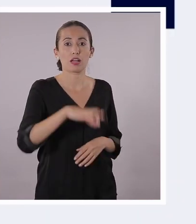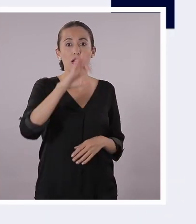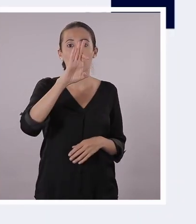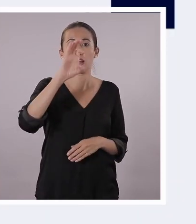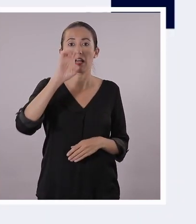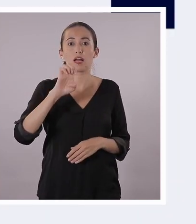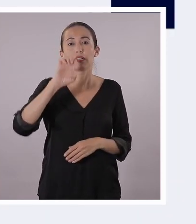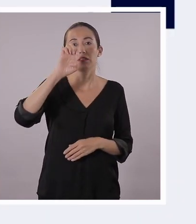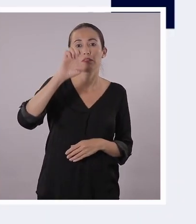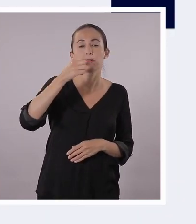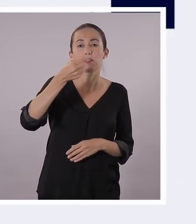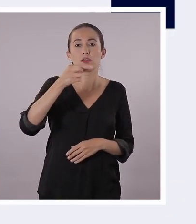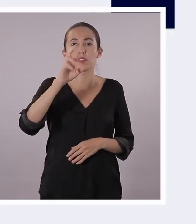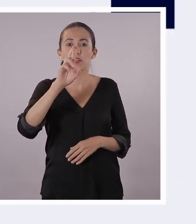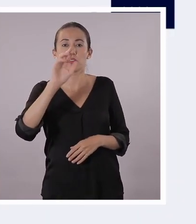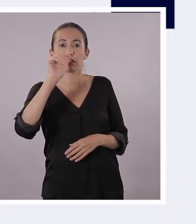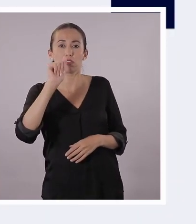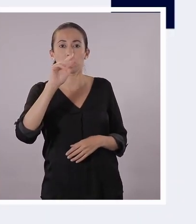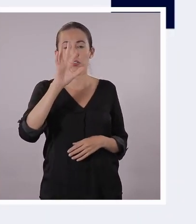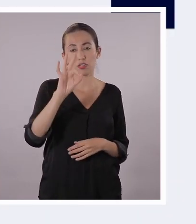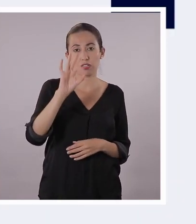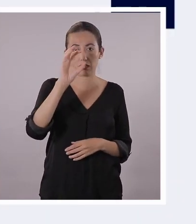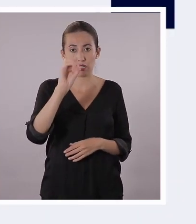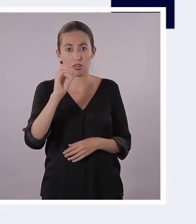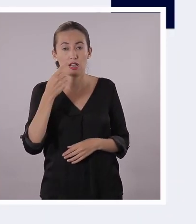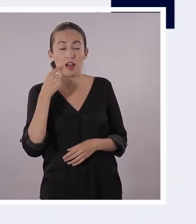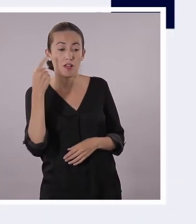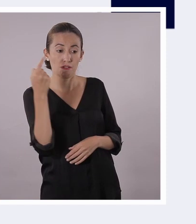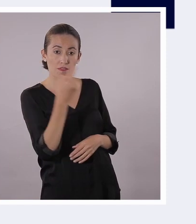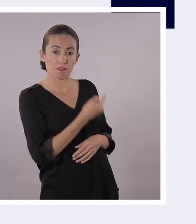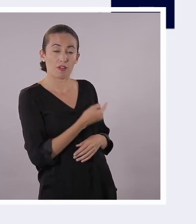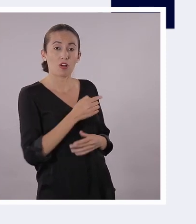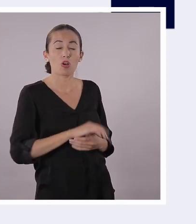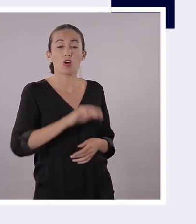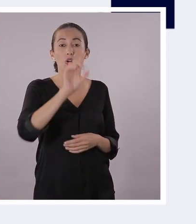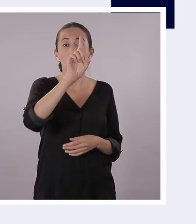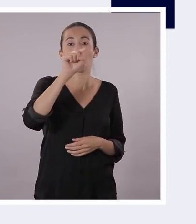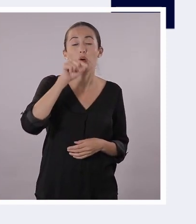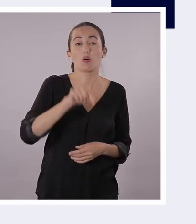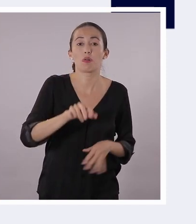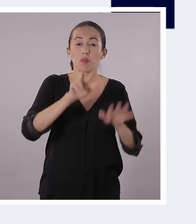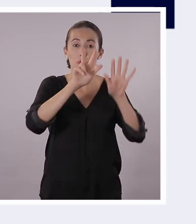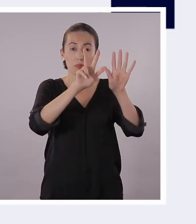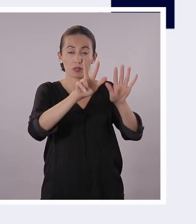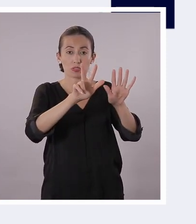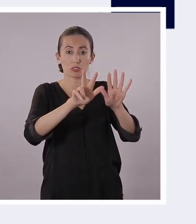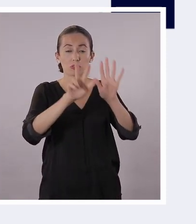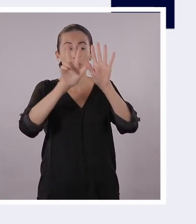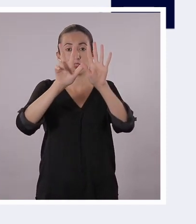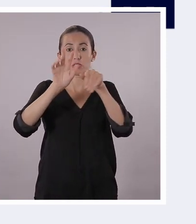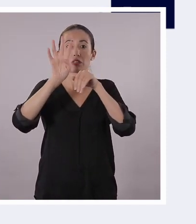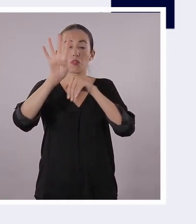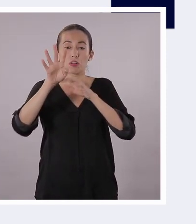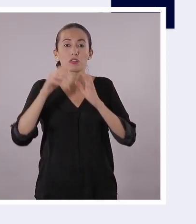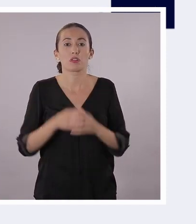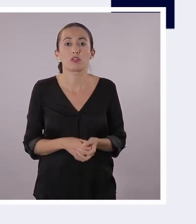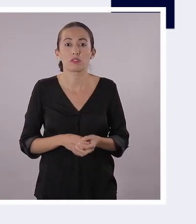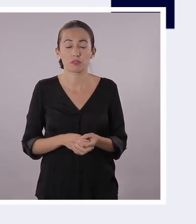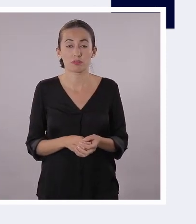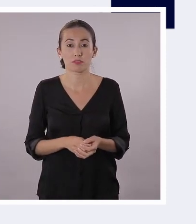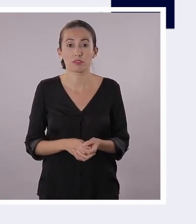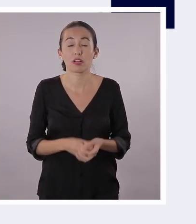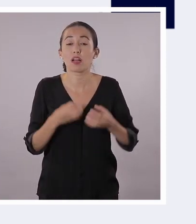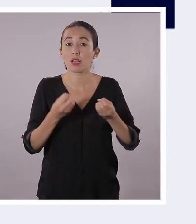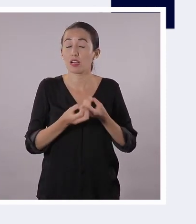Telégrafo, el diario en circulación más antiguo de nuestro país. Este diario se fundó en 1884 por Juan Murillo